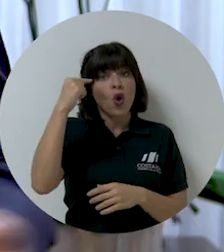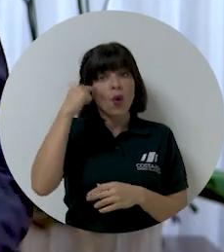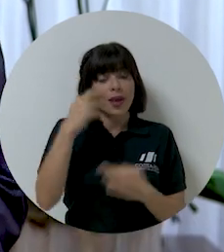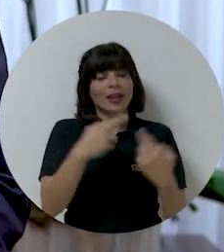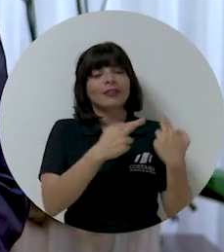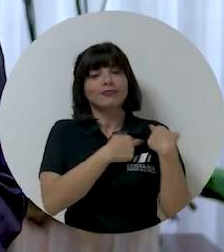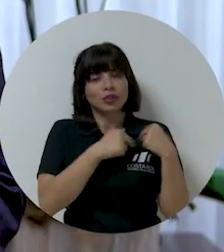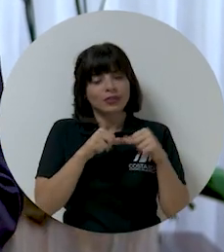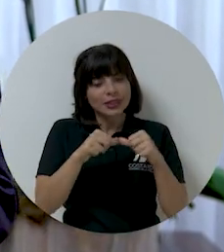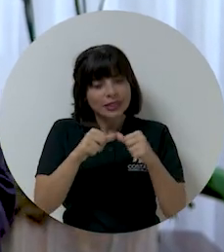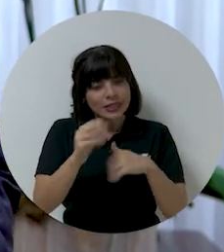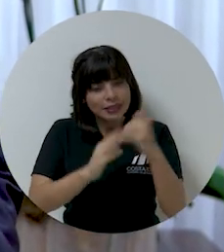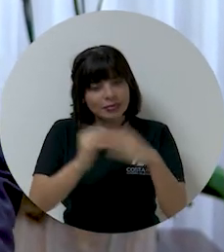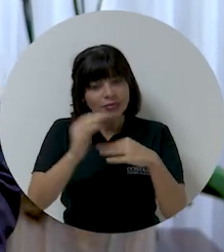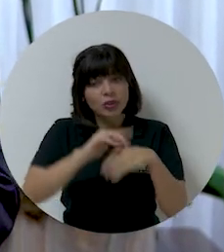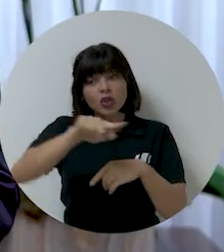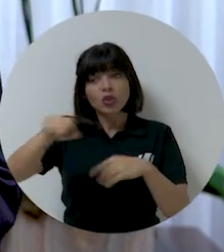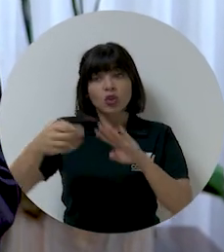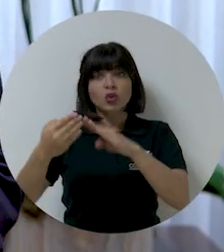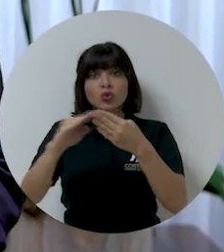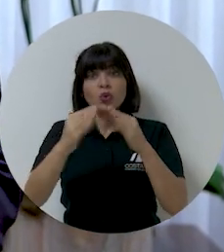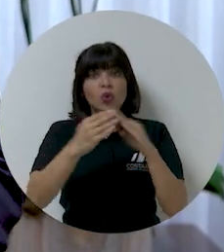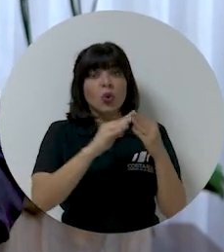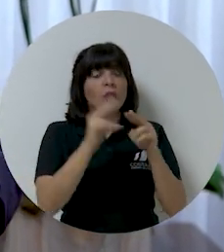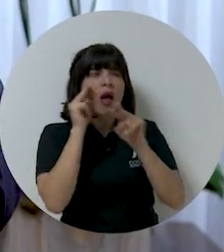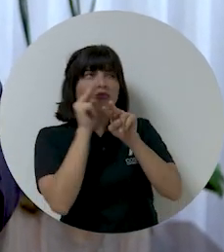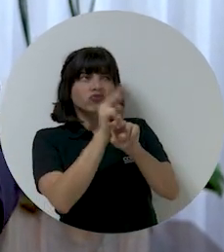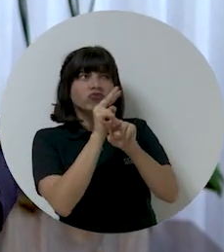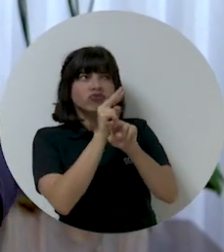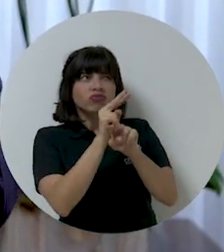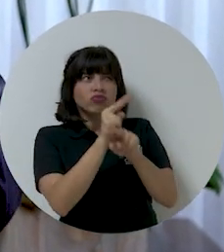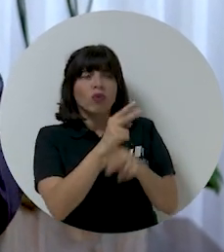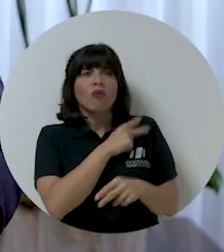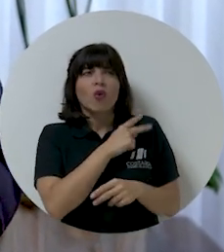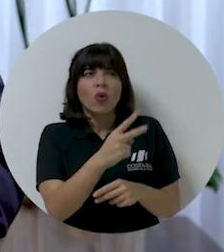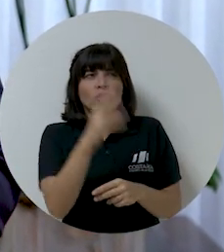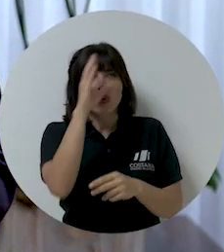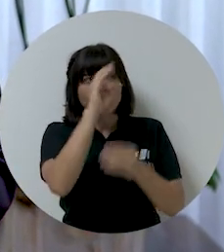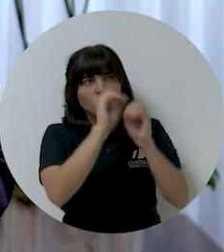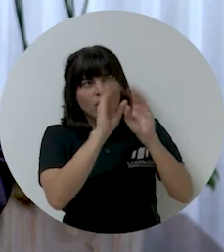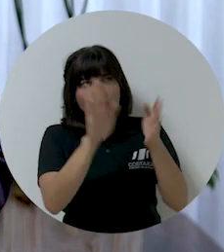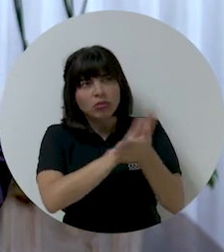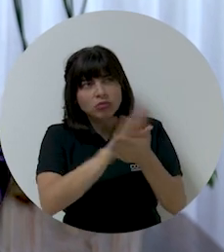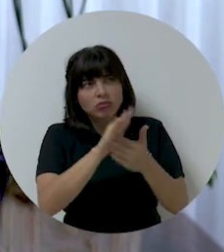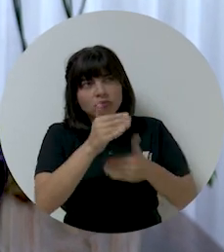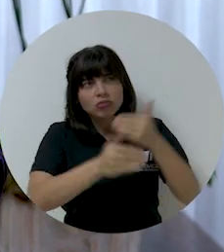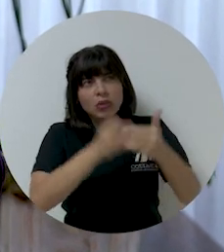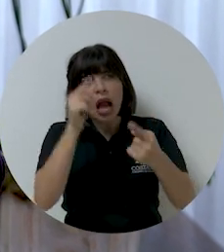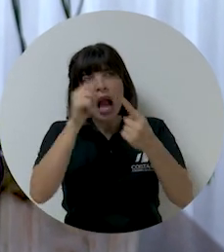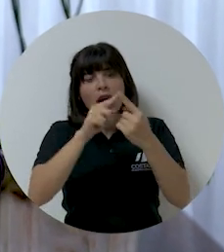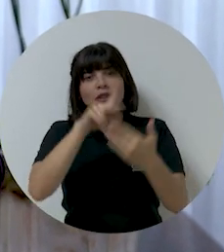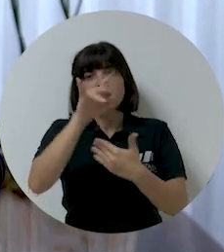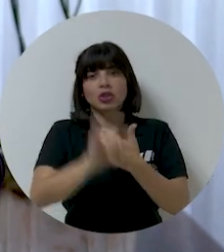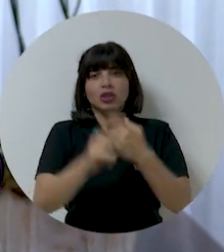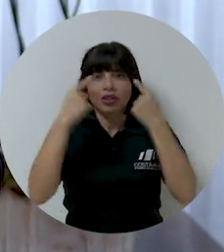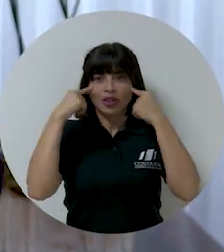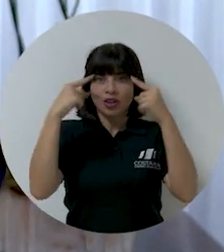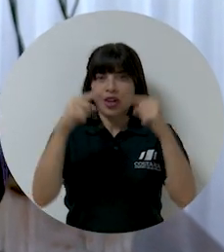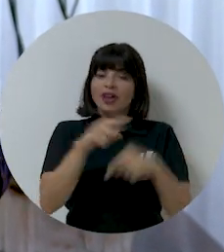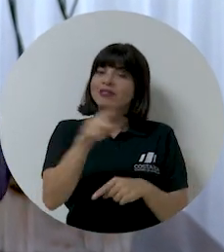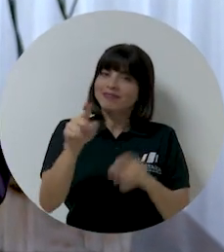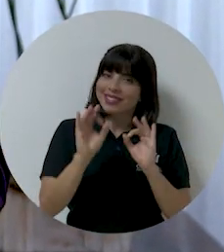gobiernos continuarlo y a la ciudadanía ser vigilante con voluntad y transparencia para ver este proyecto cumplido.